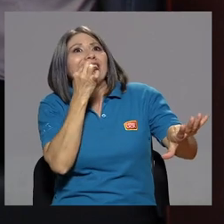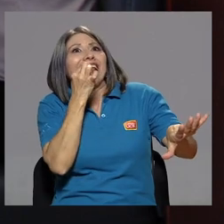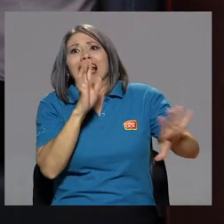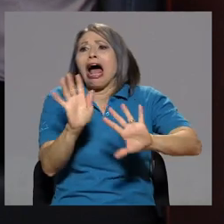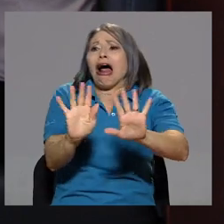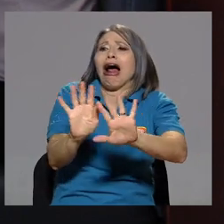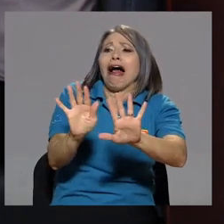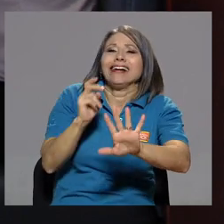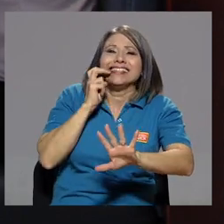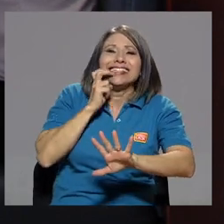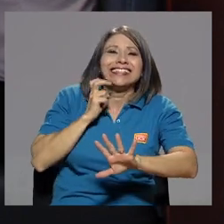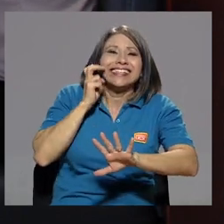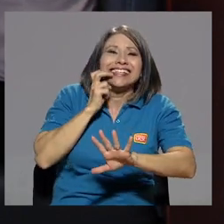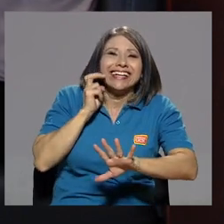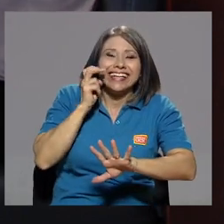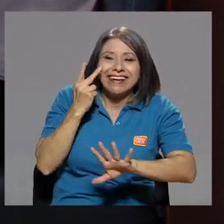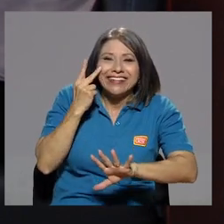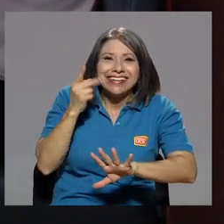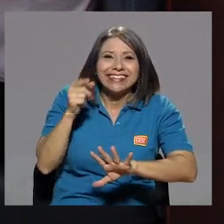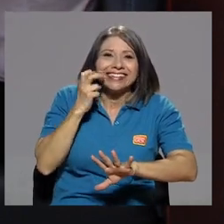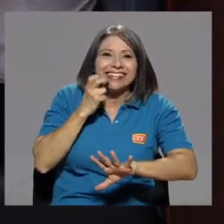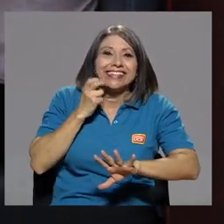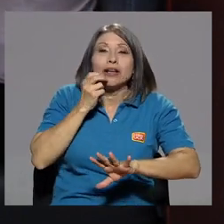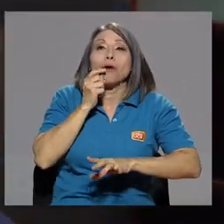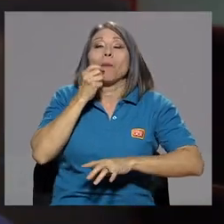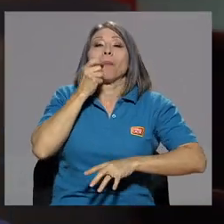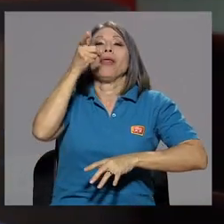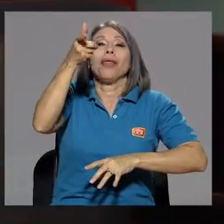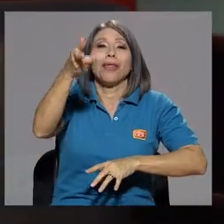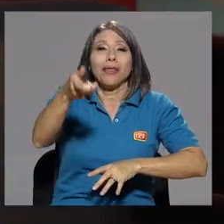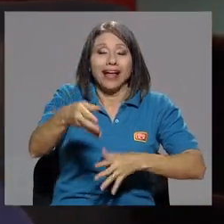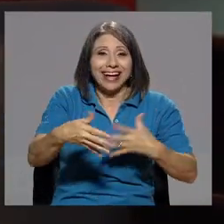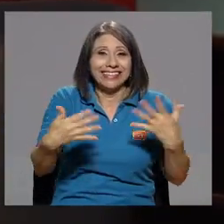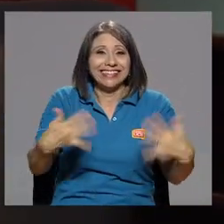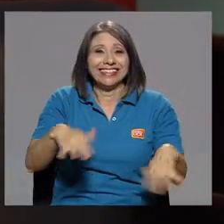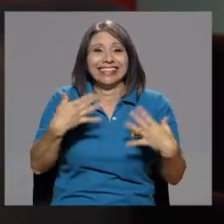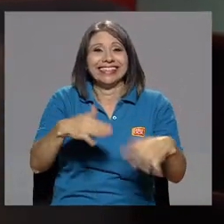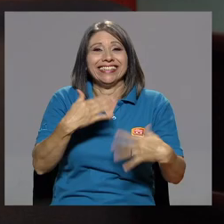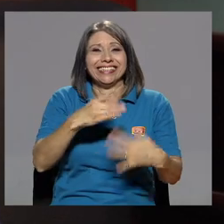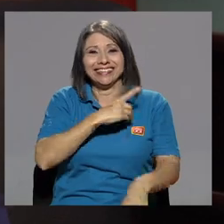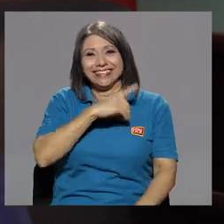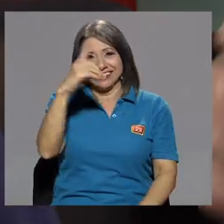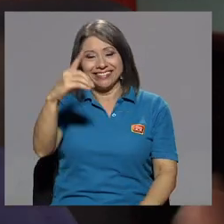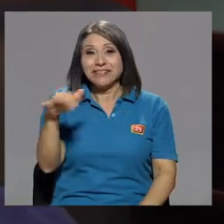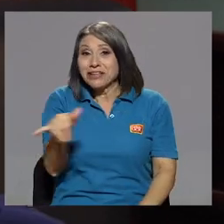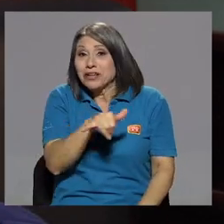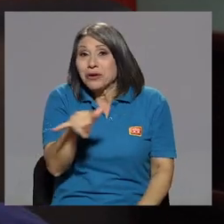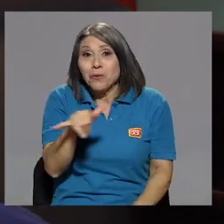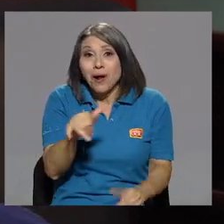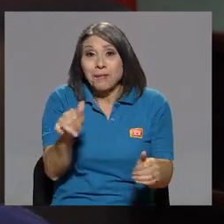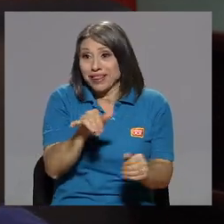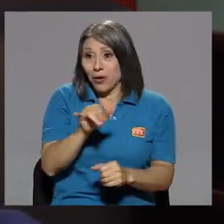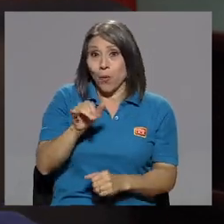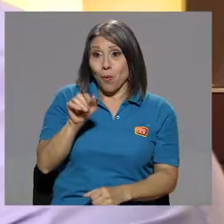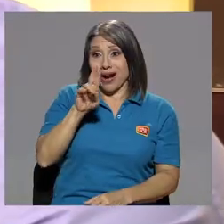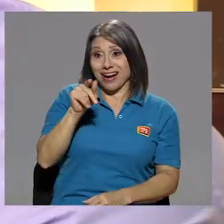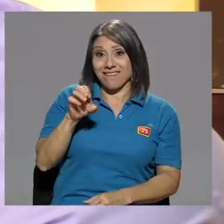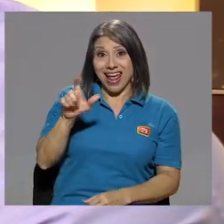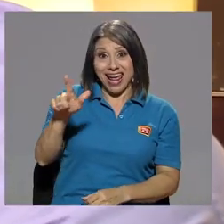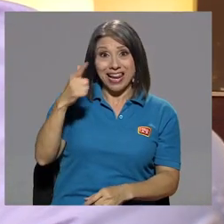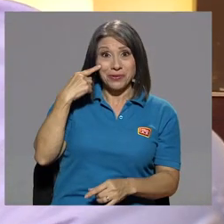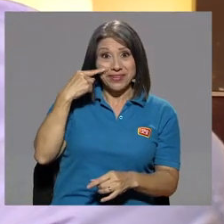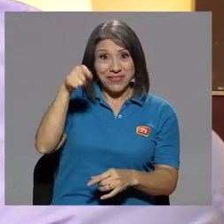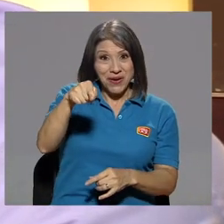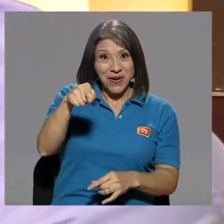Es chicle, vea ese chicle. Ese fue un anécdota. Igualmente como a Rafael, viste, que en el